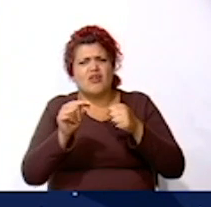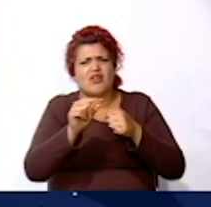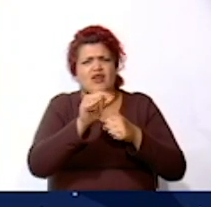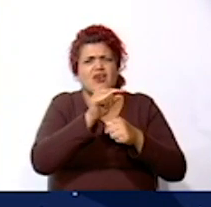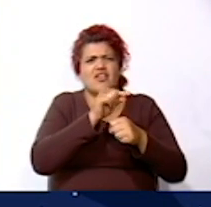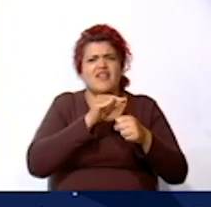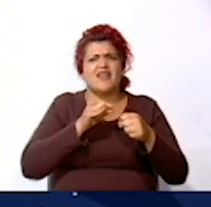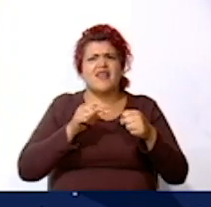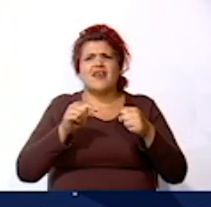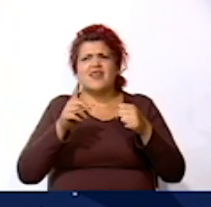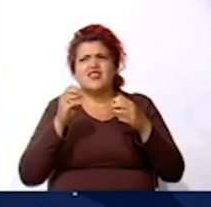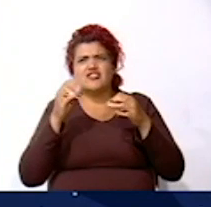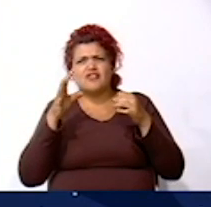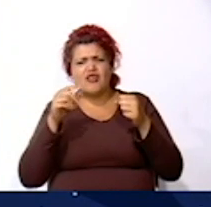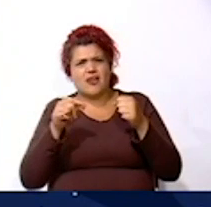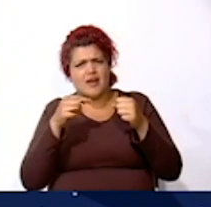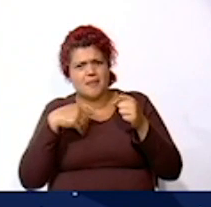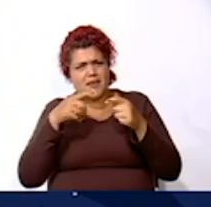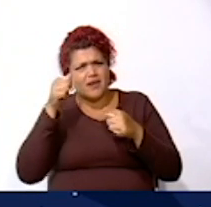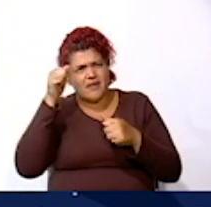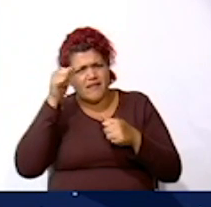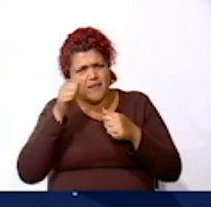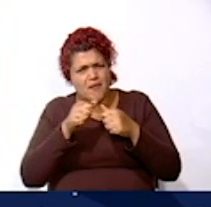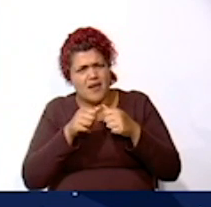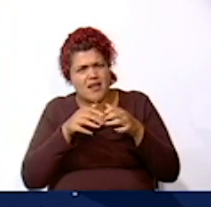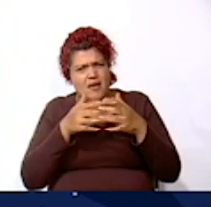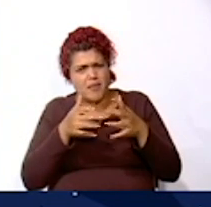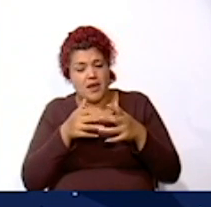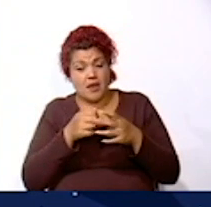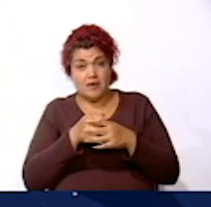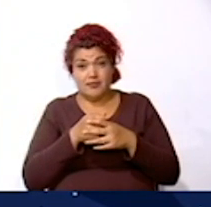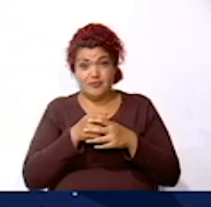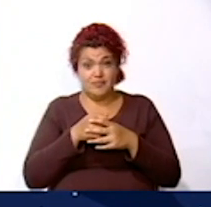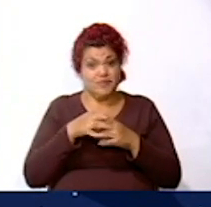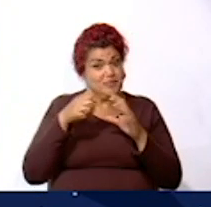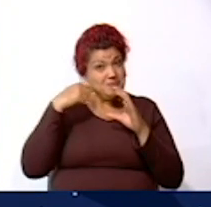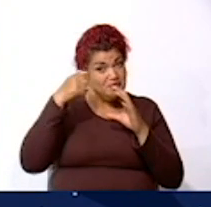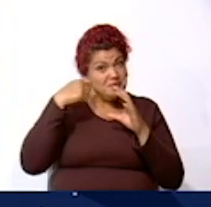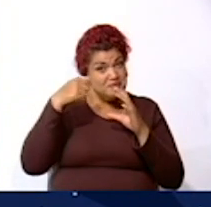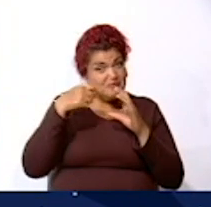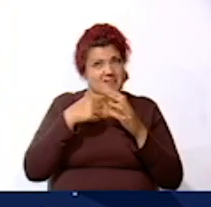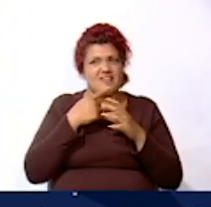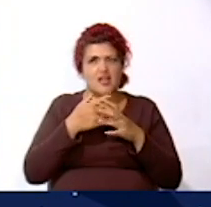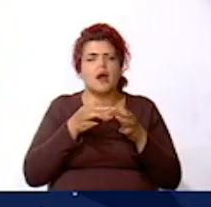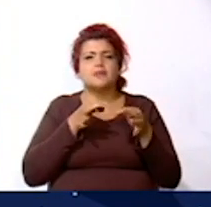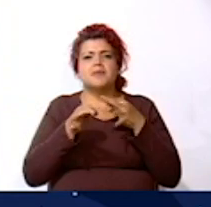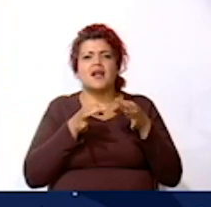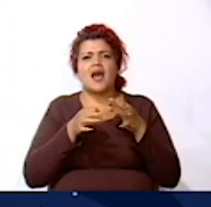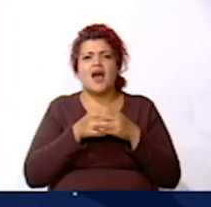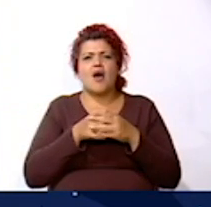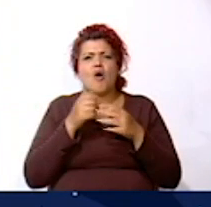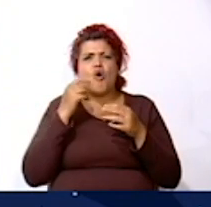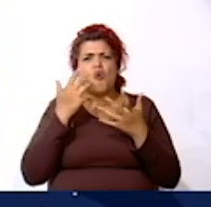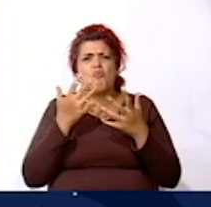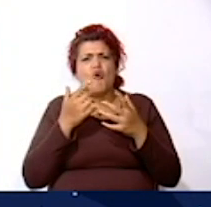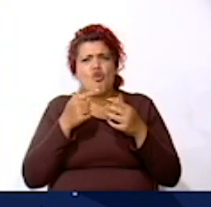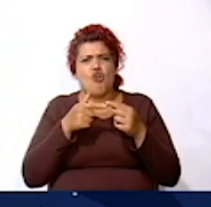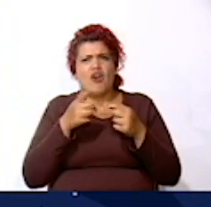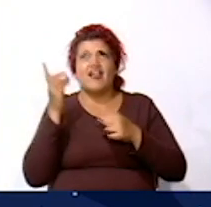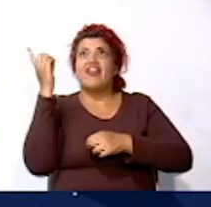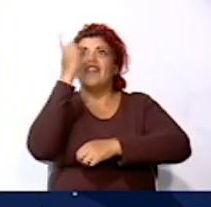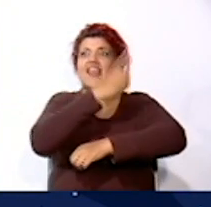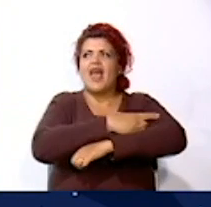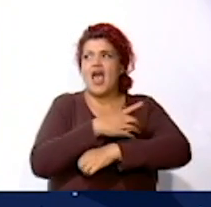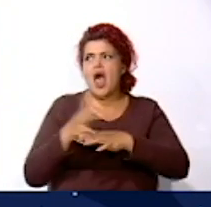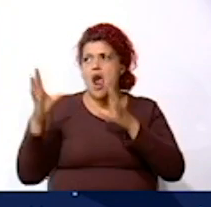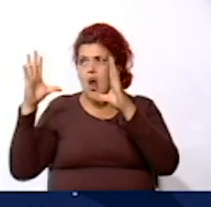del sol Recuerden ustedes que Juan en la cápsula informativa Nos habló de la producción del día y